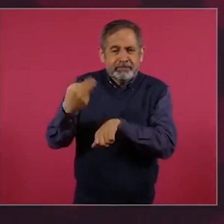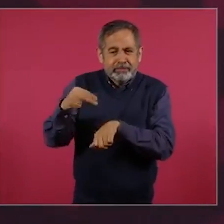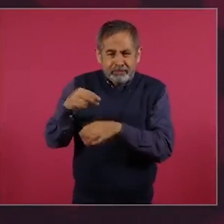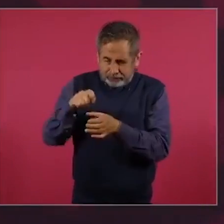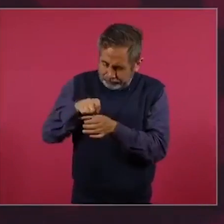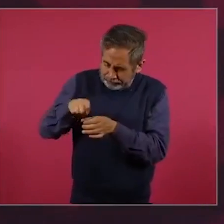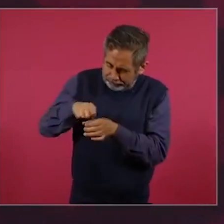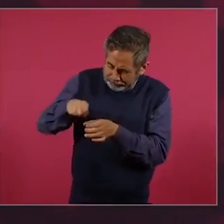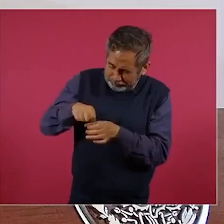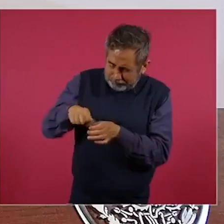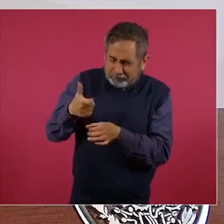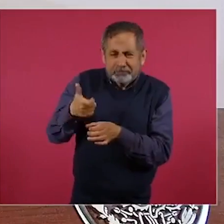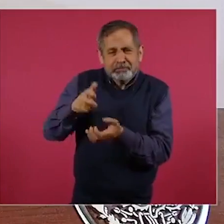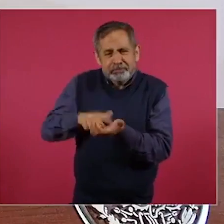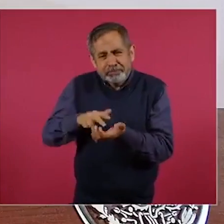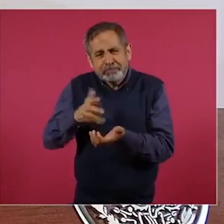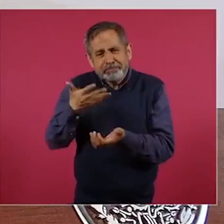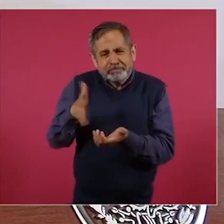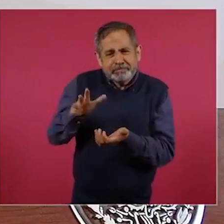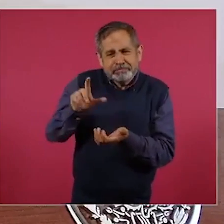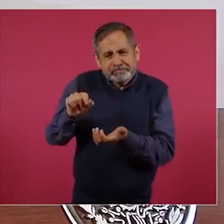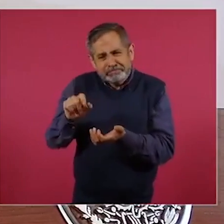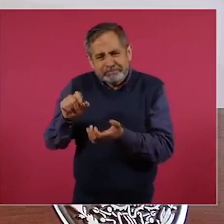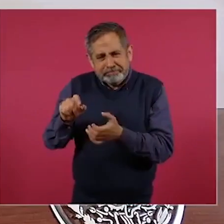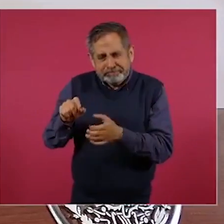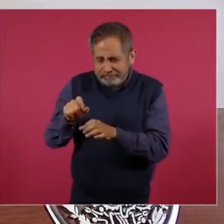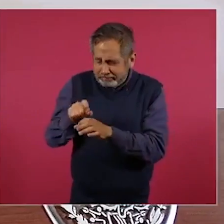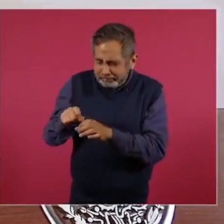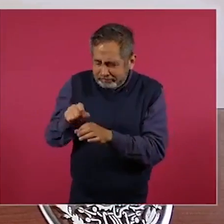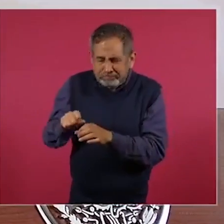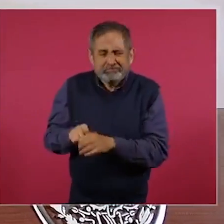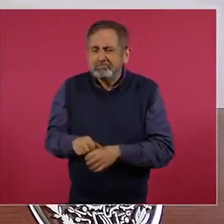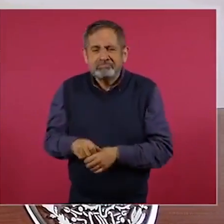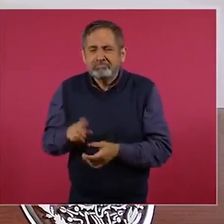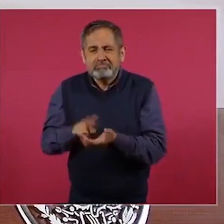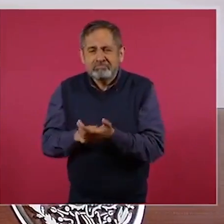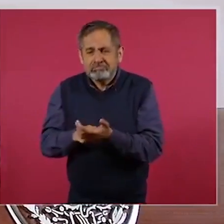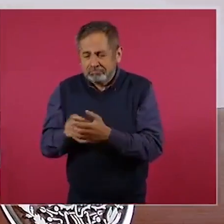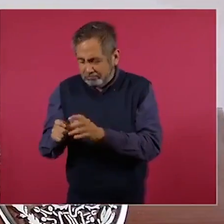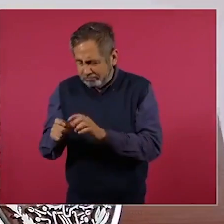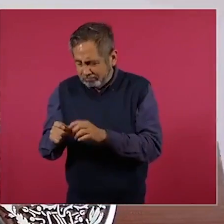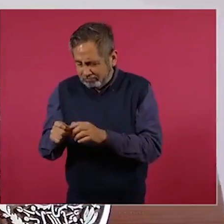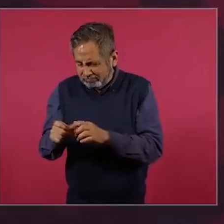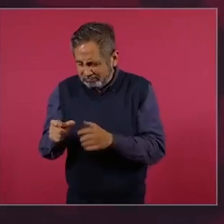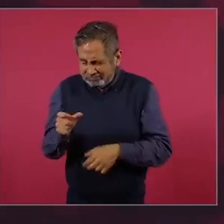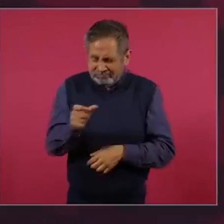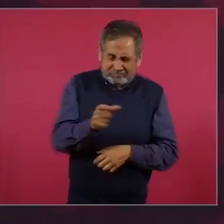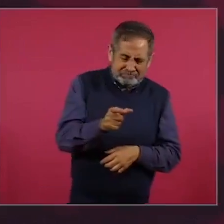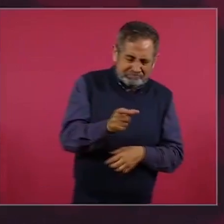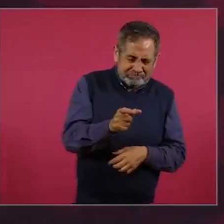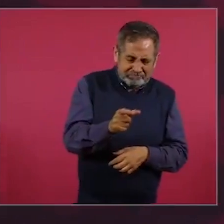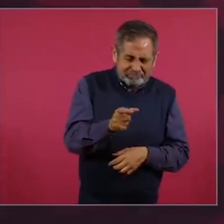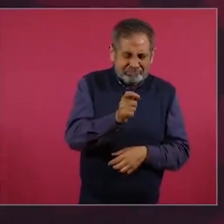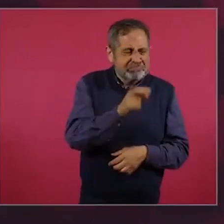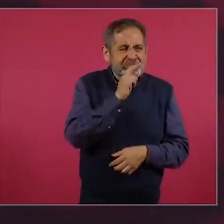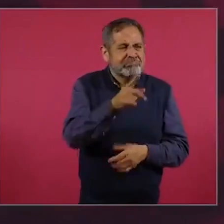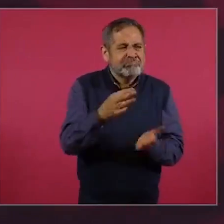por kilo en la frontera.